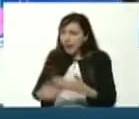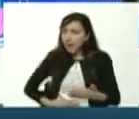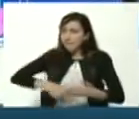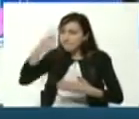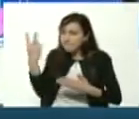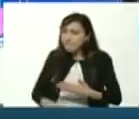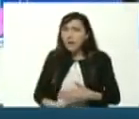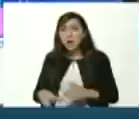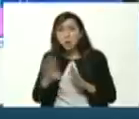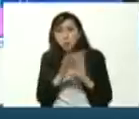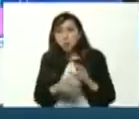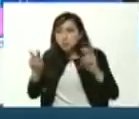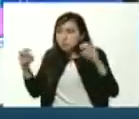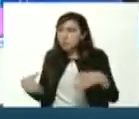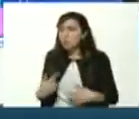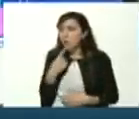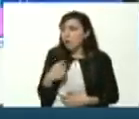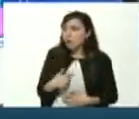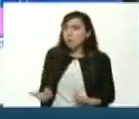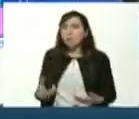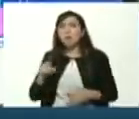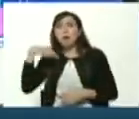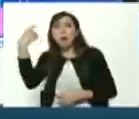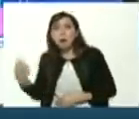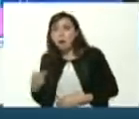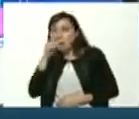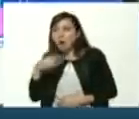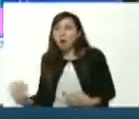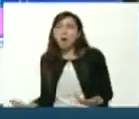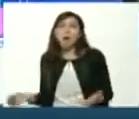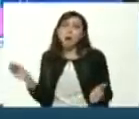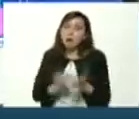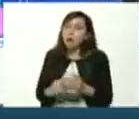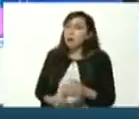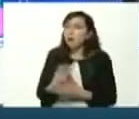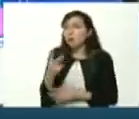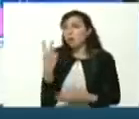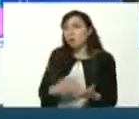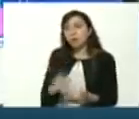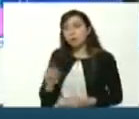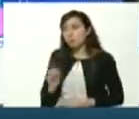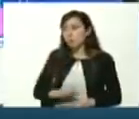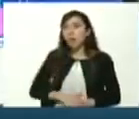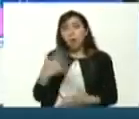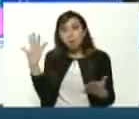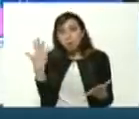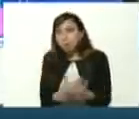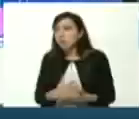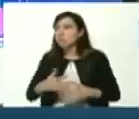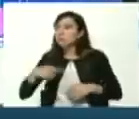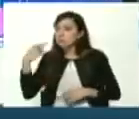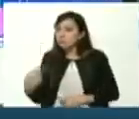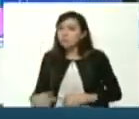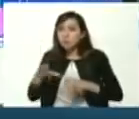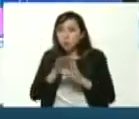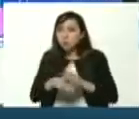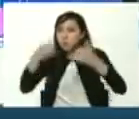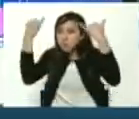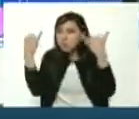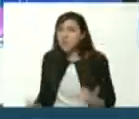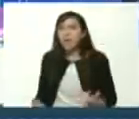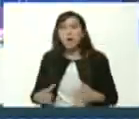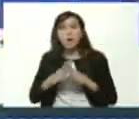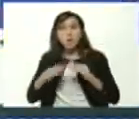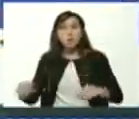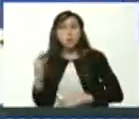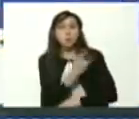el curso nuevo no me vayan a decir no para el 2023 vamos a abrir 2 mil cupos no ya 5 mil ya en el próximo curso en todas